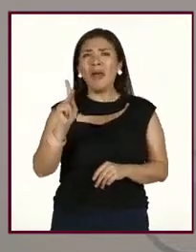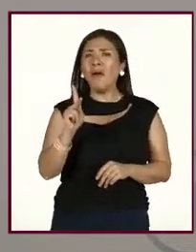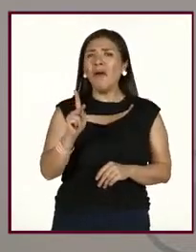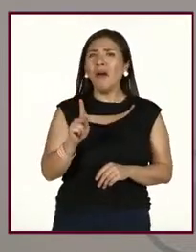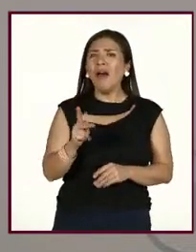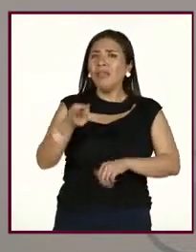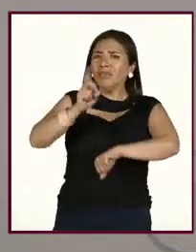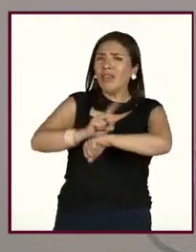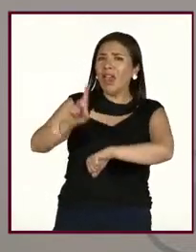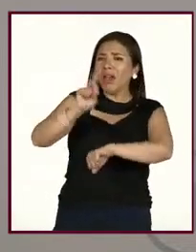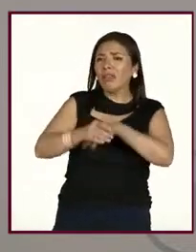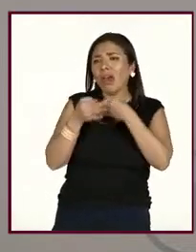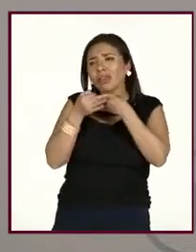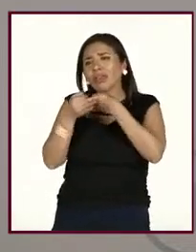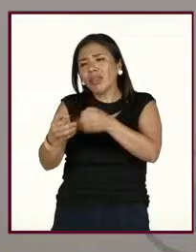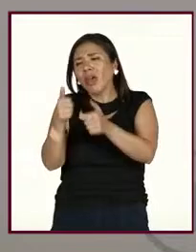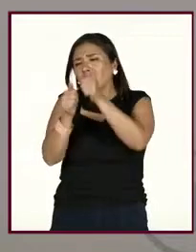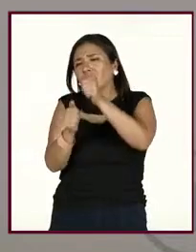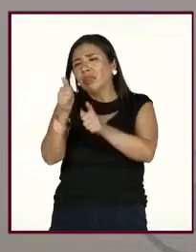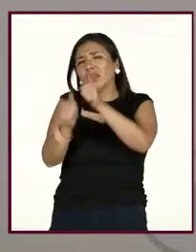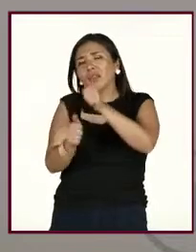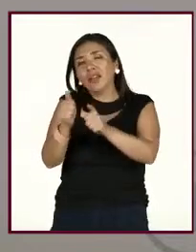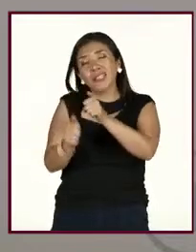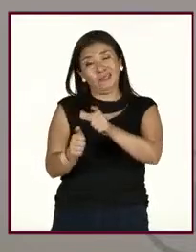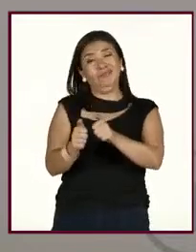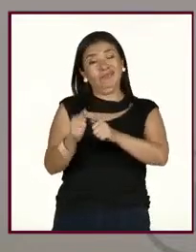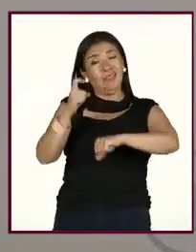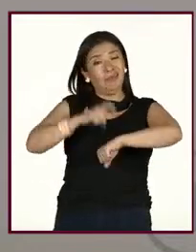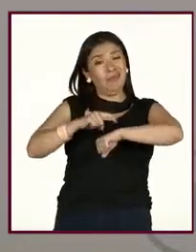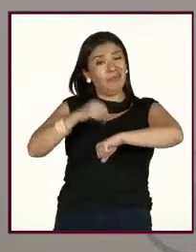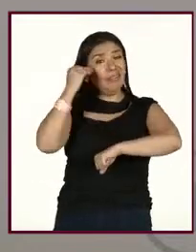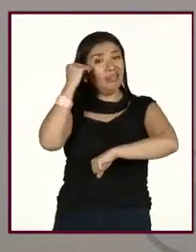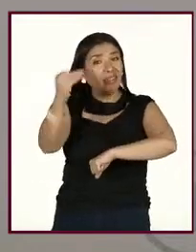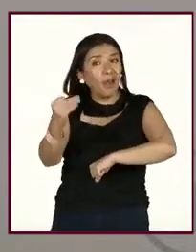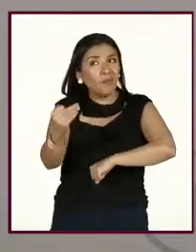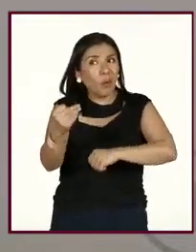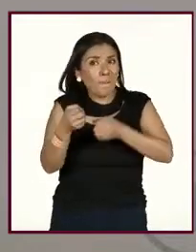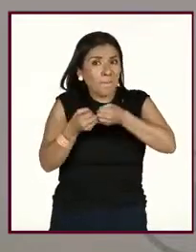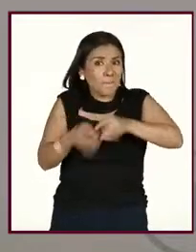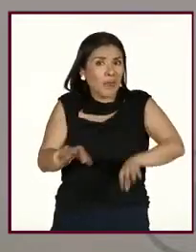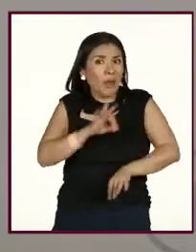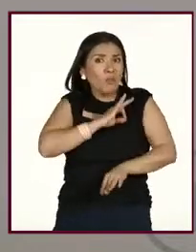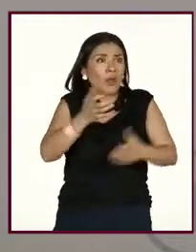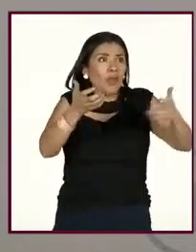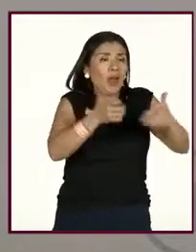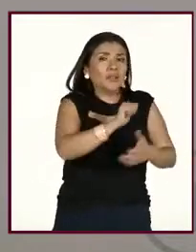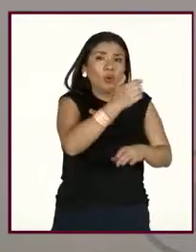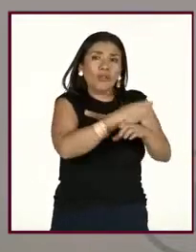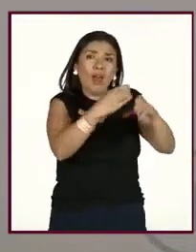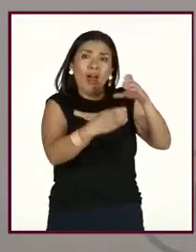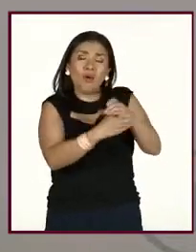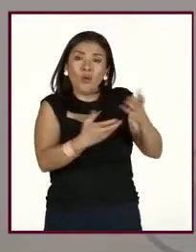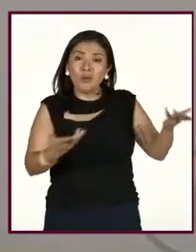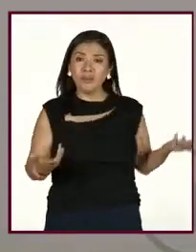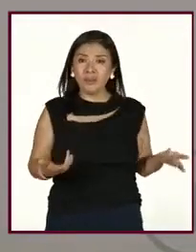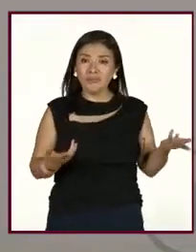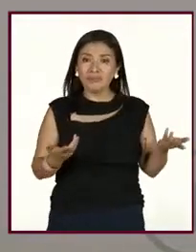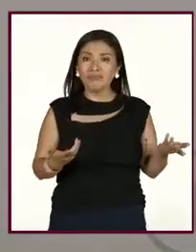si eso lo haces diario, diario, diario, pues, al final de cuentas, tiempo que, la verdad, lo podrías aprovechar en otras cosas. Sí, sin duda.